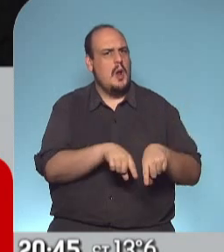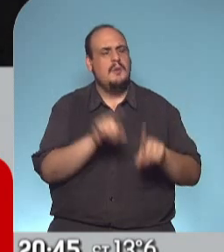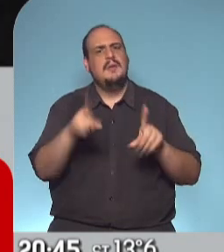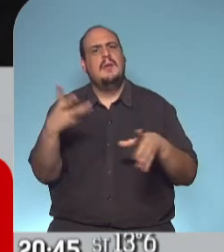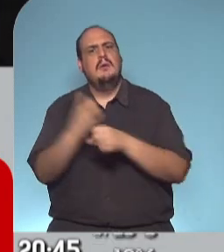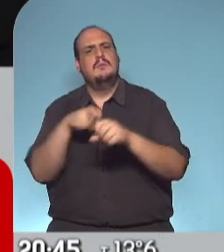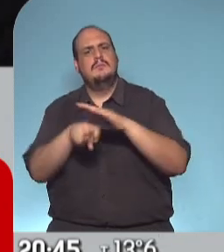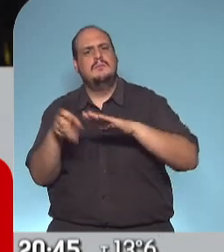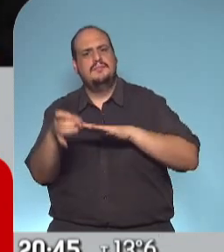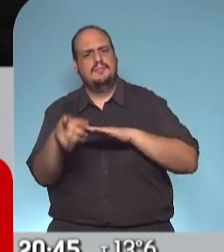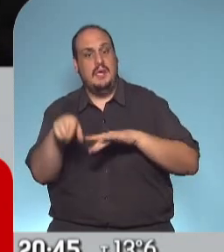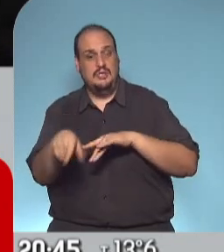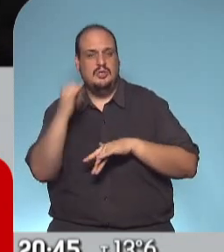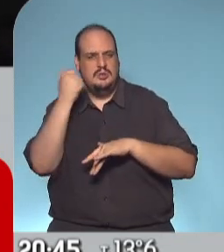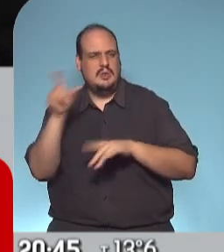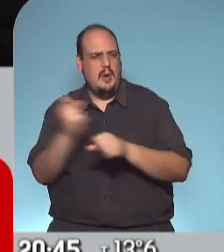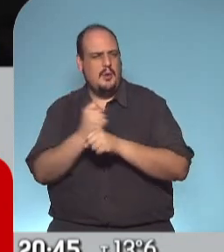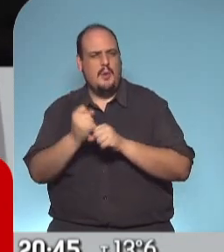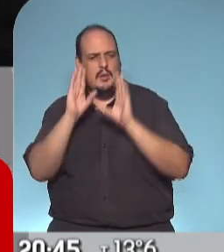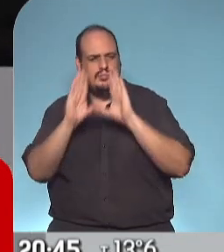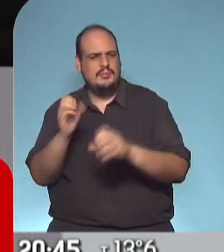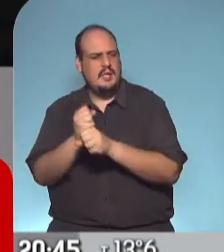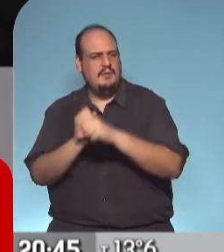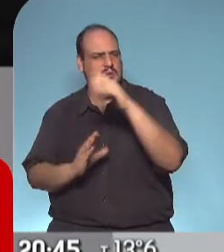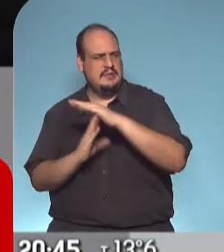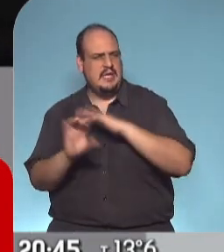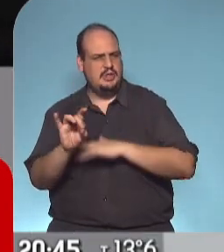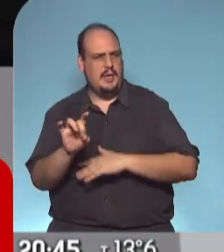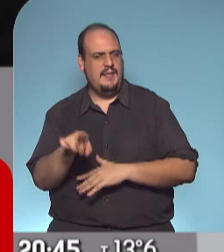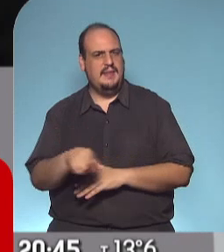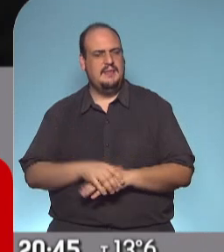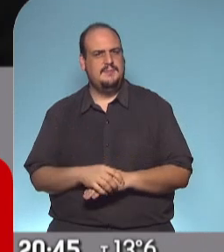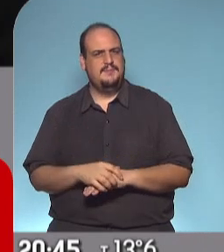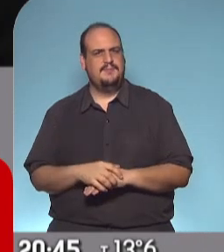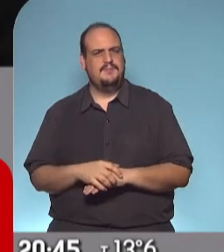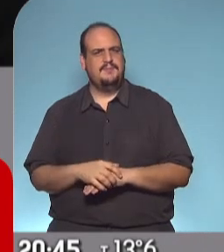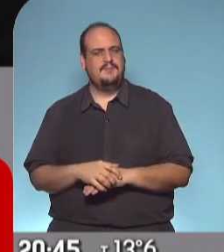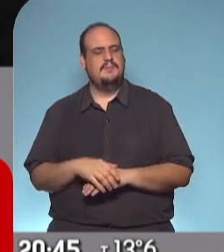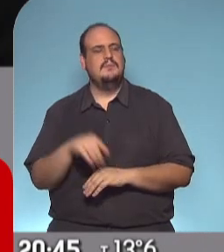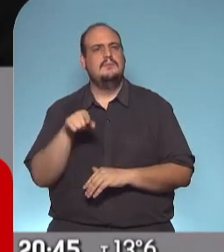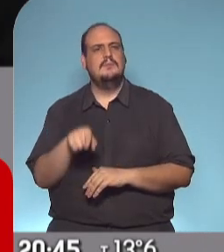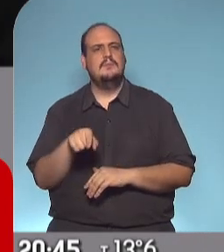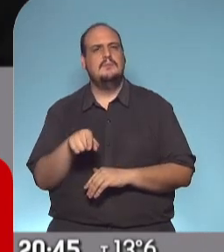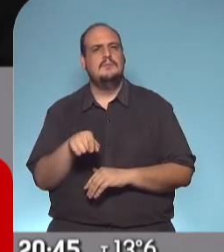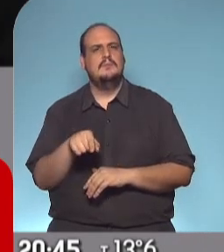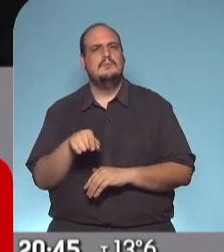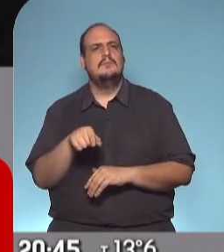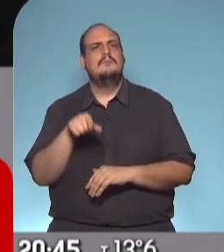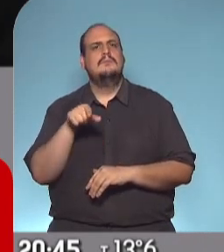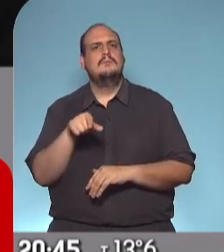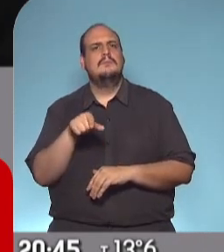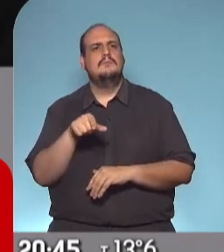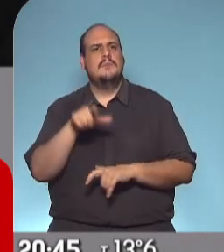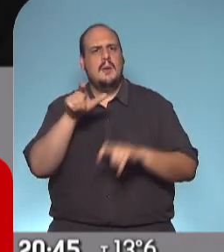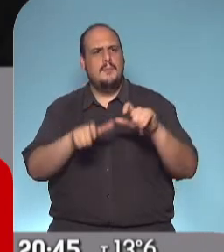público que seguirá siendo utilizado solamente para los trabajadores esenciales. Sigue siendo la responsabilidad